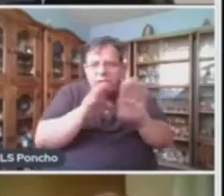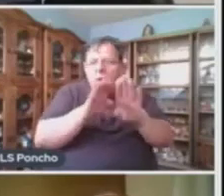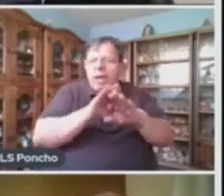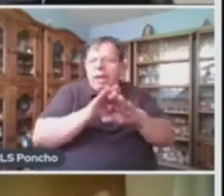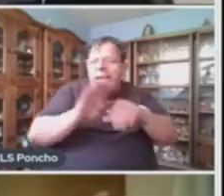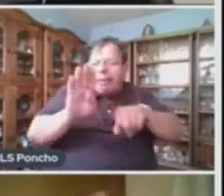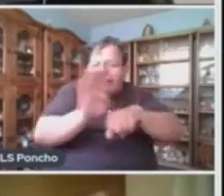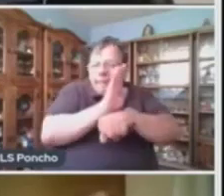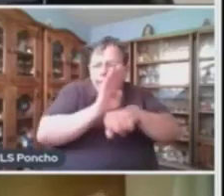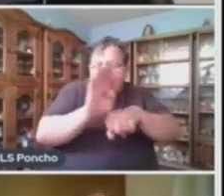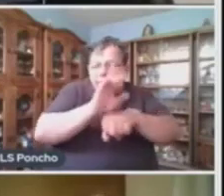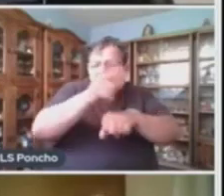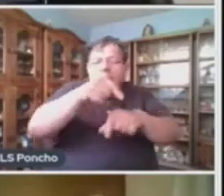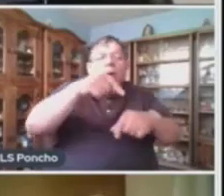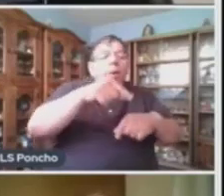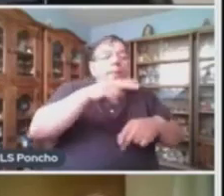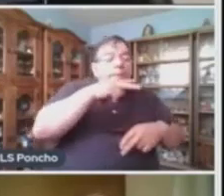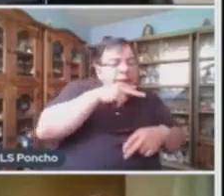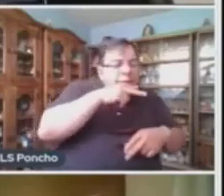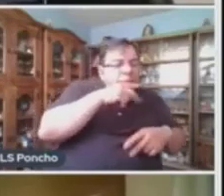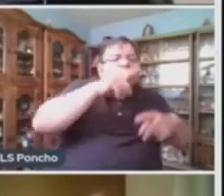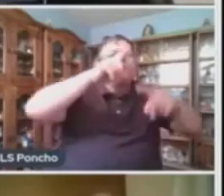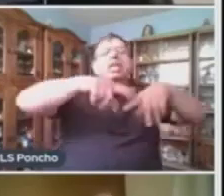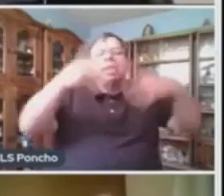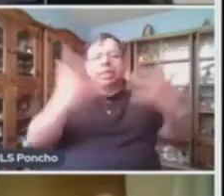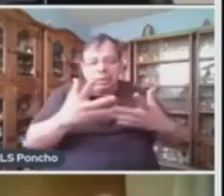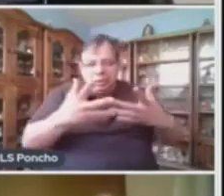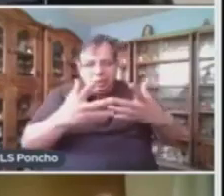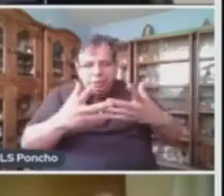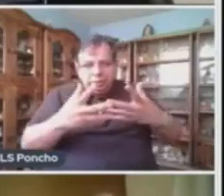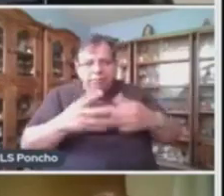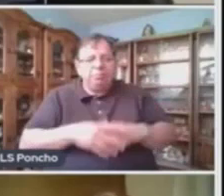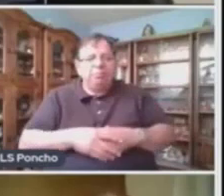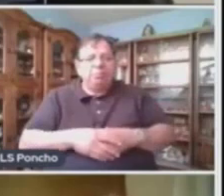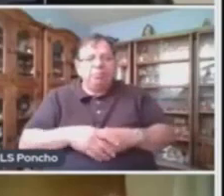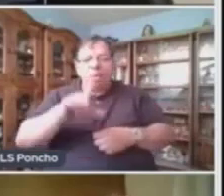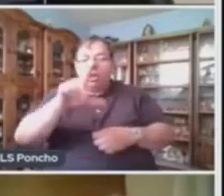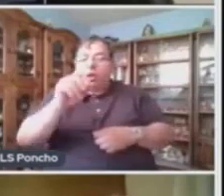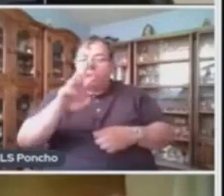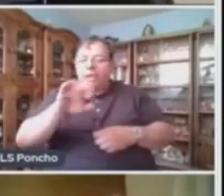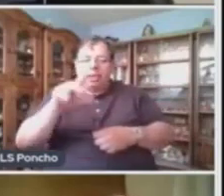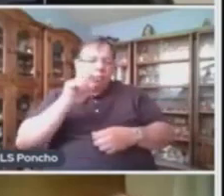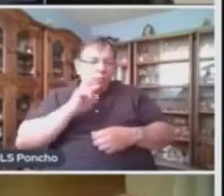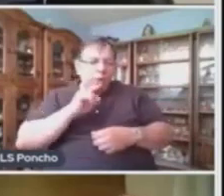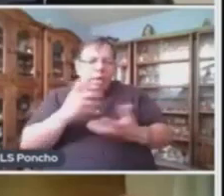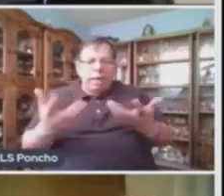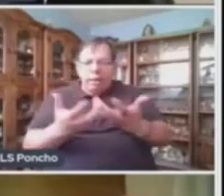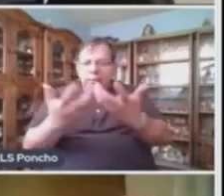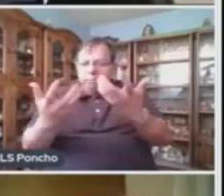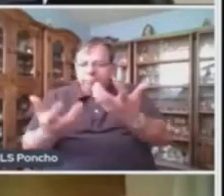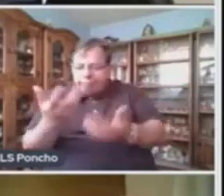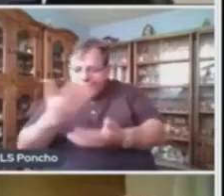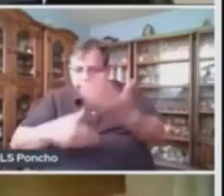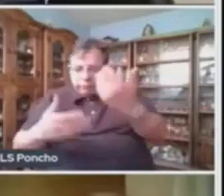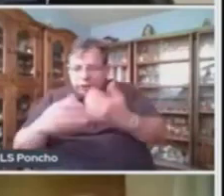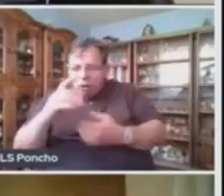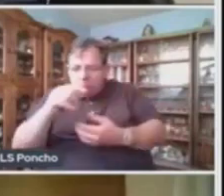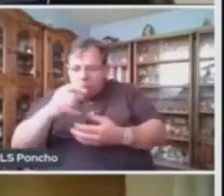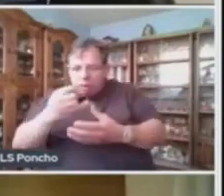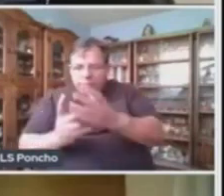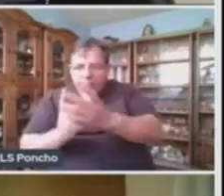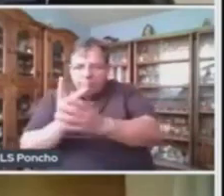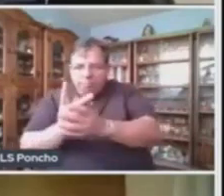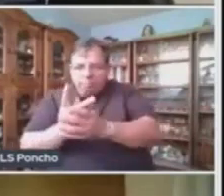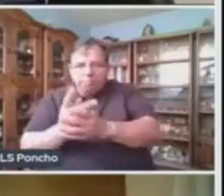Desinatario De la acción del verbo Lorena Elabora Composta ¿Para qué? Para